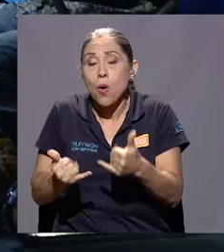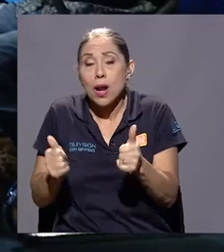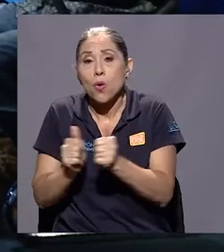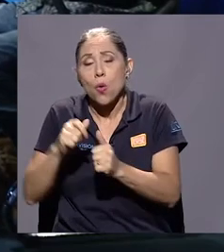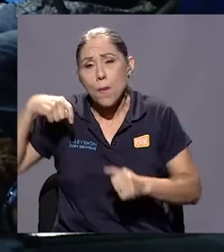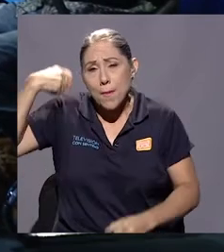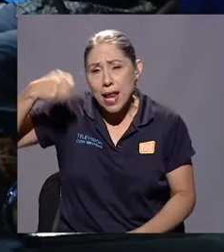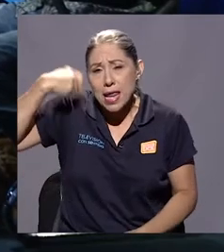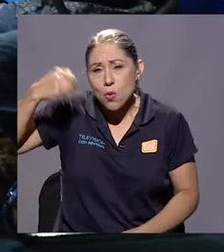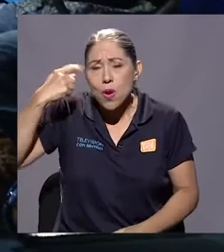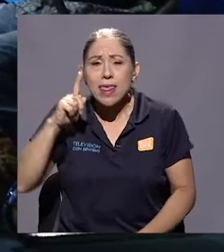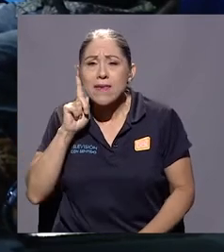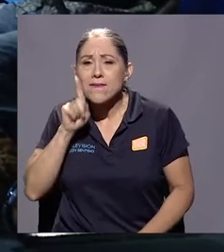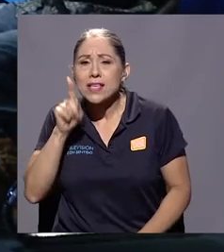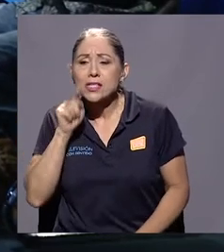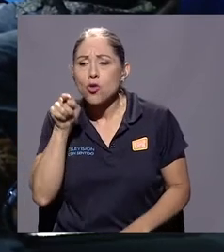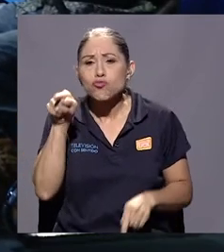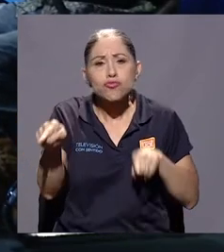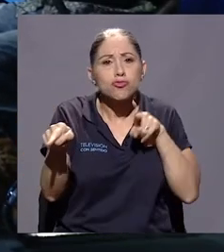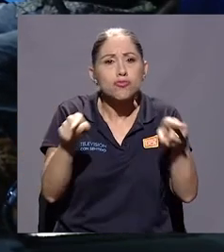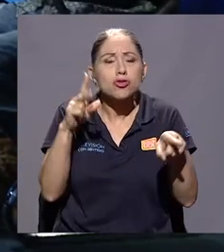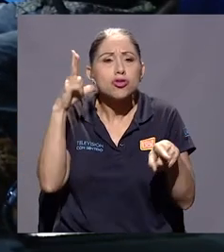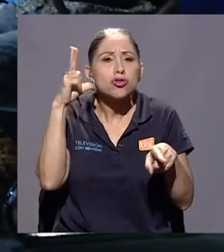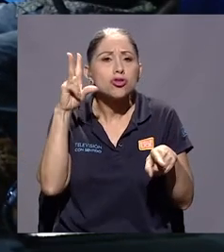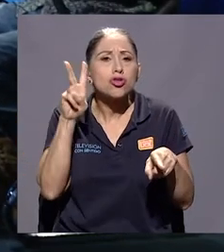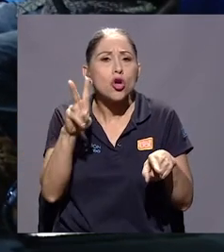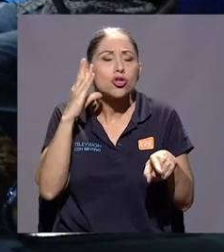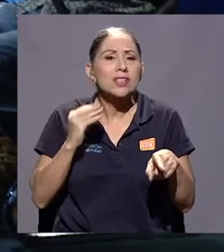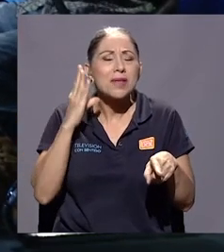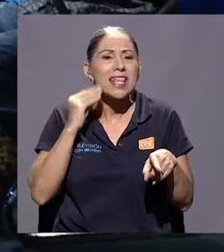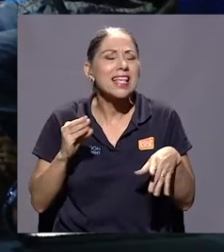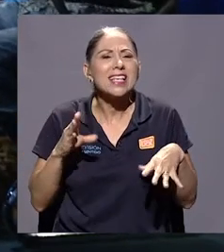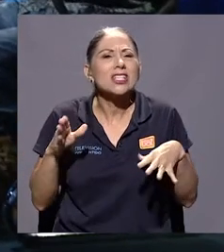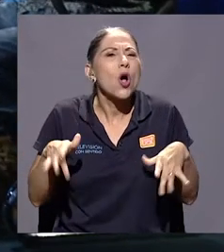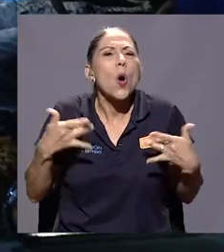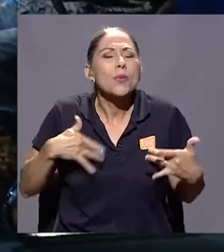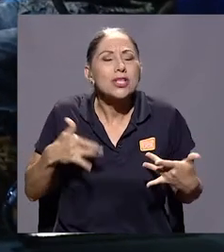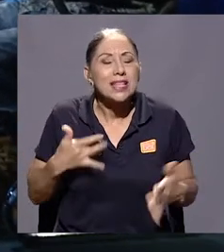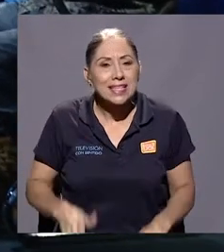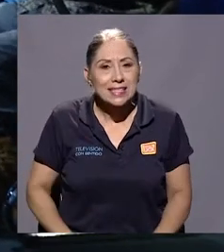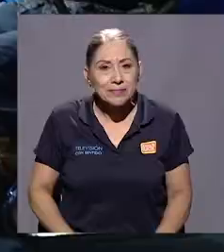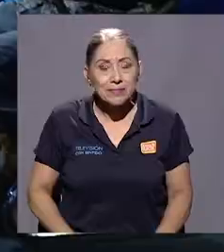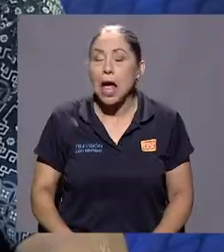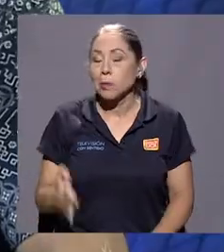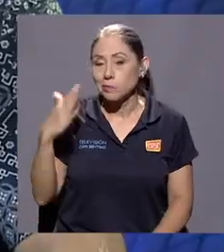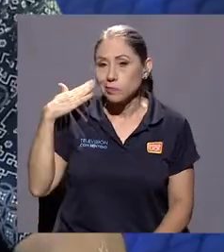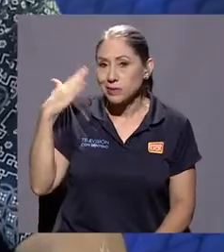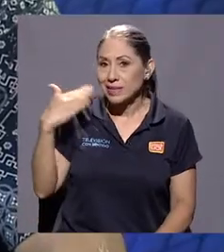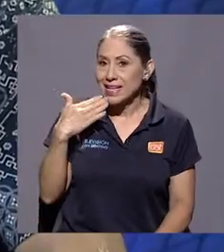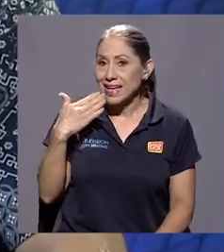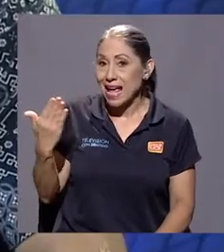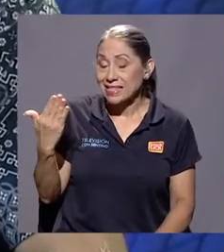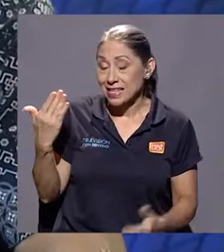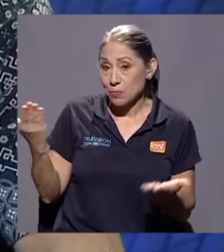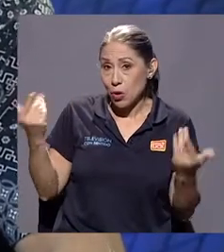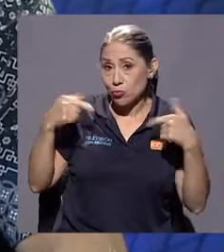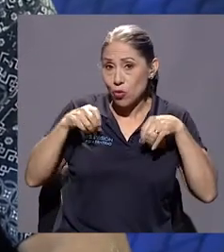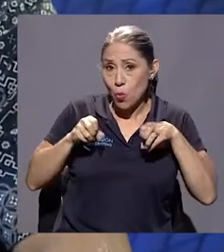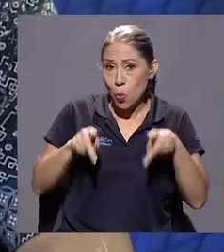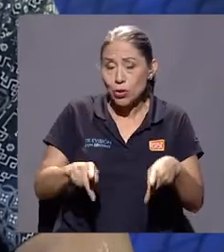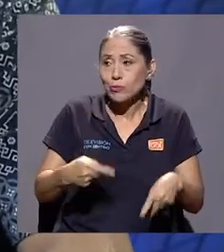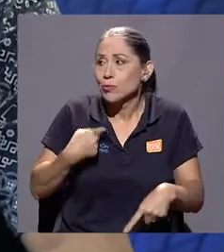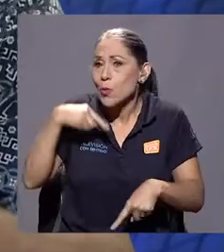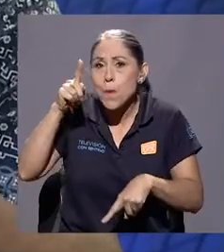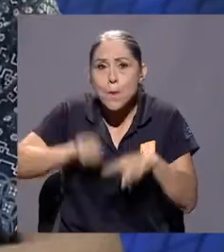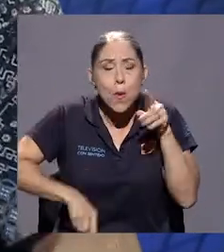¿Cómo... cómo sentiste esas dos experiencias? Ok, buenas. Muchas gracias por el espacio. Yo no tengo